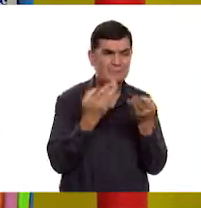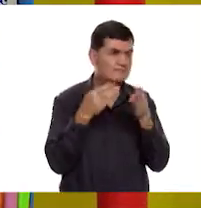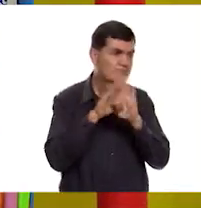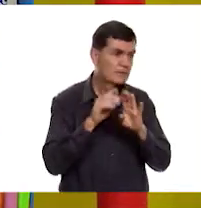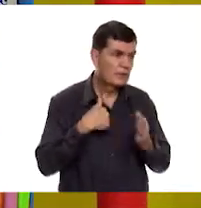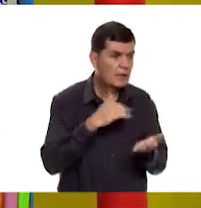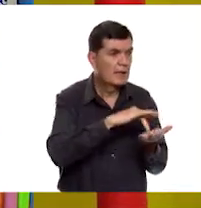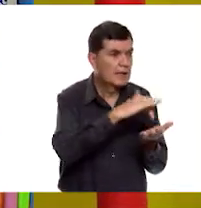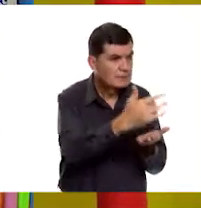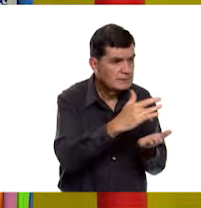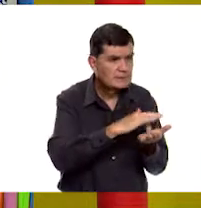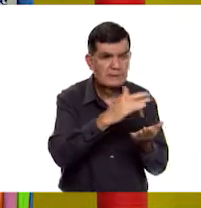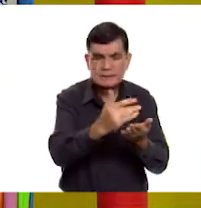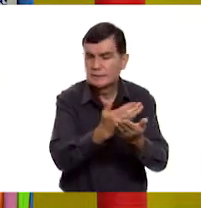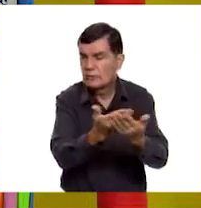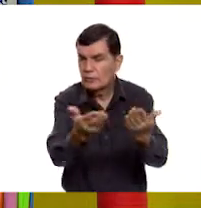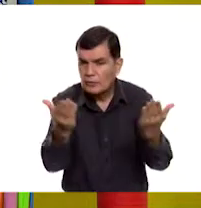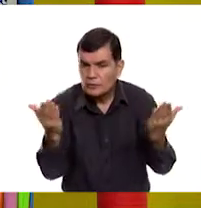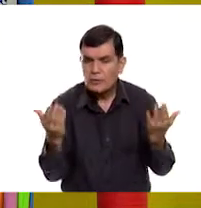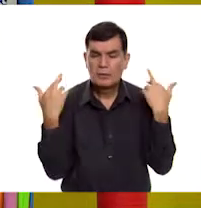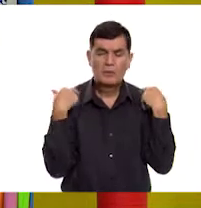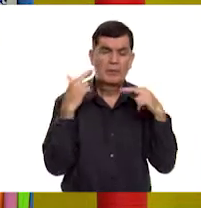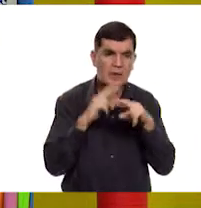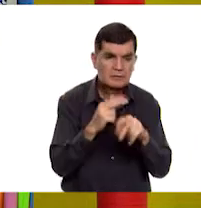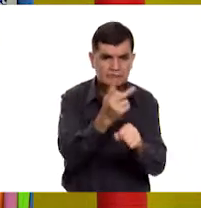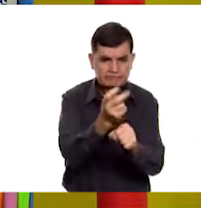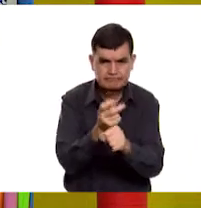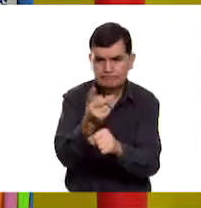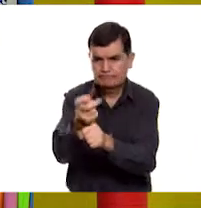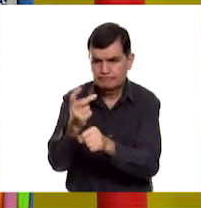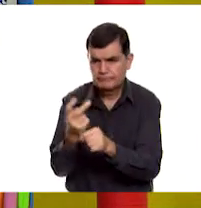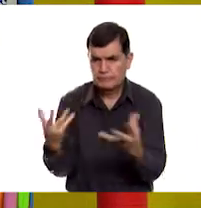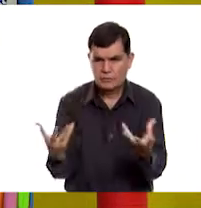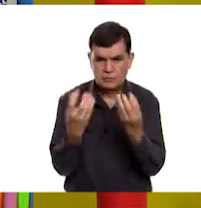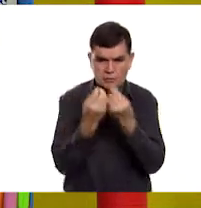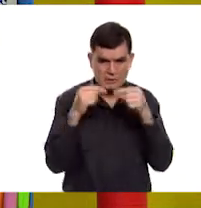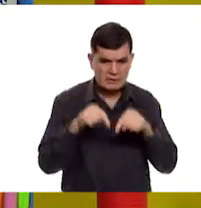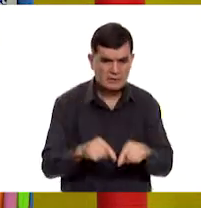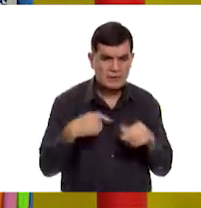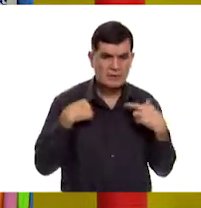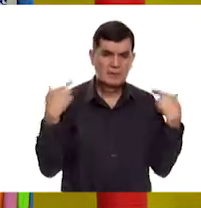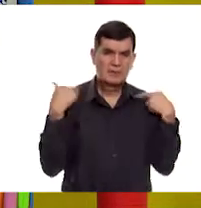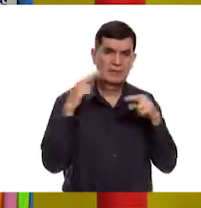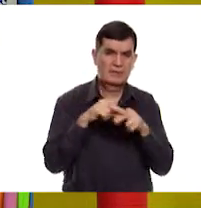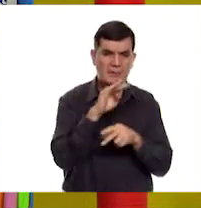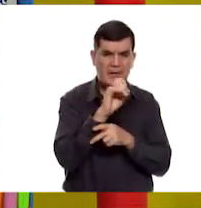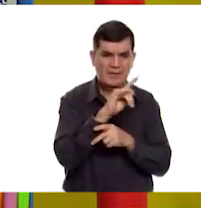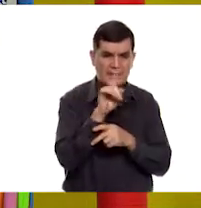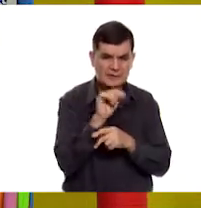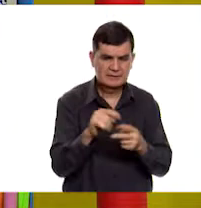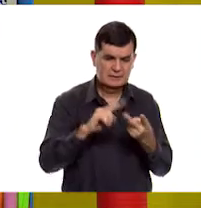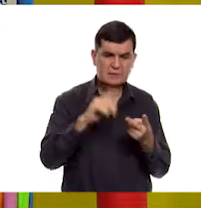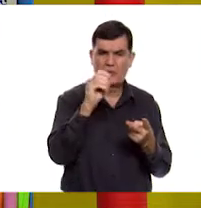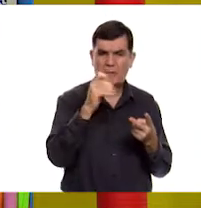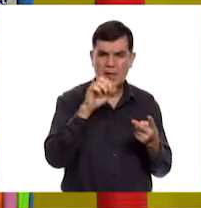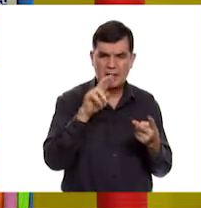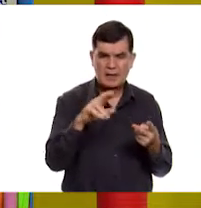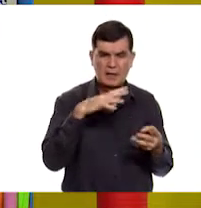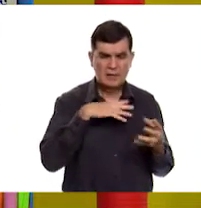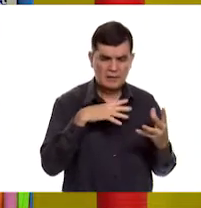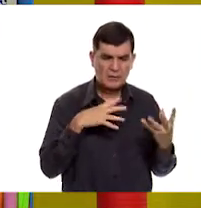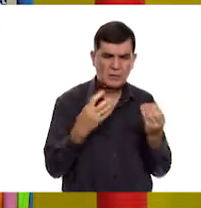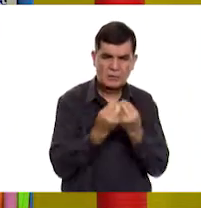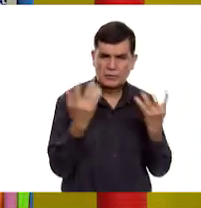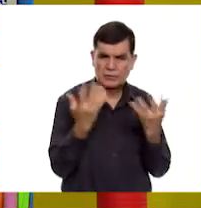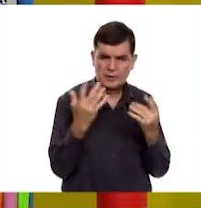quiero agradecerles a todos los profesores invitados que estuvieron con nosotros, a la profesora Beatriz y al profesor Omar que nos ayudaron en la